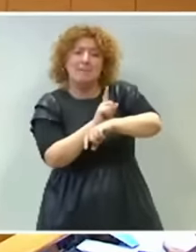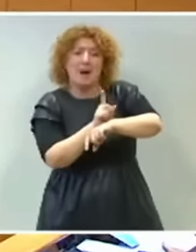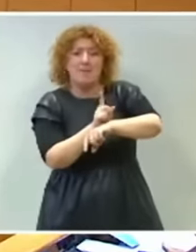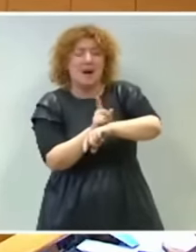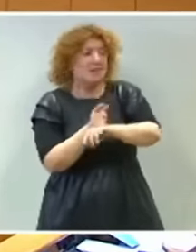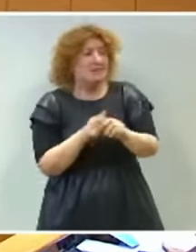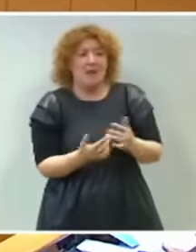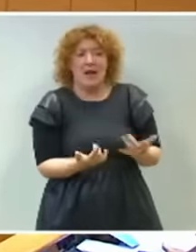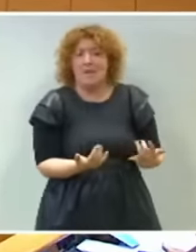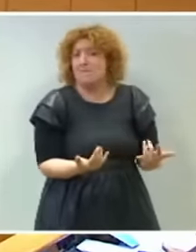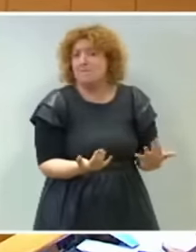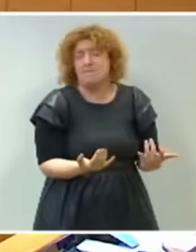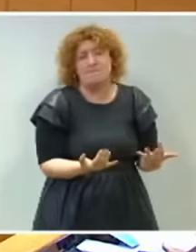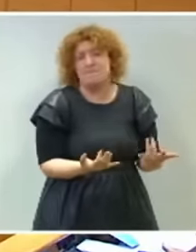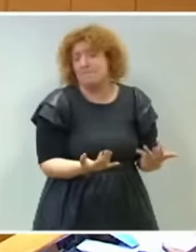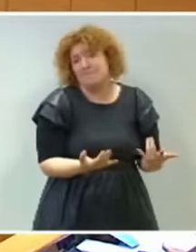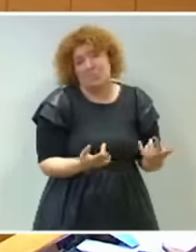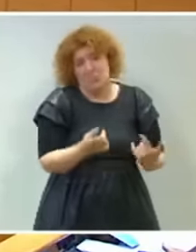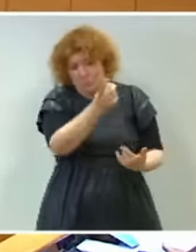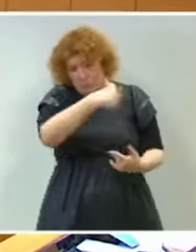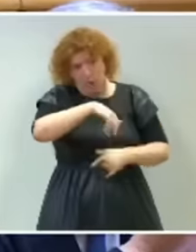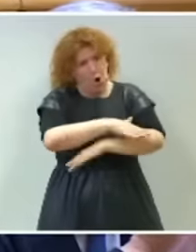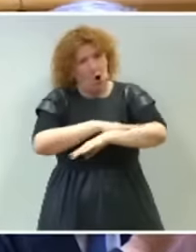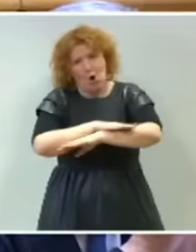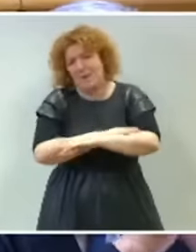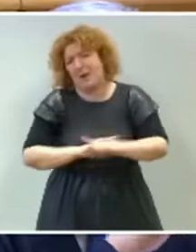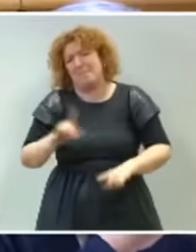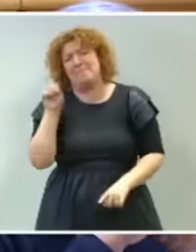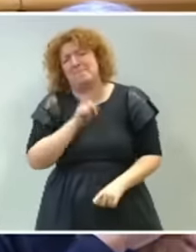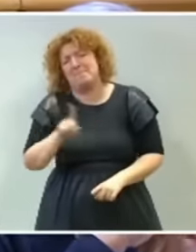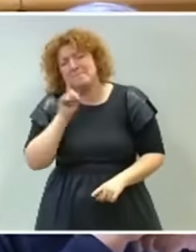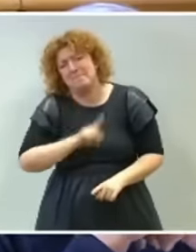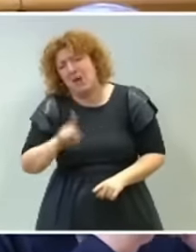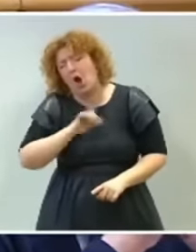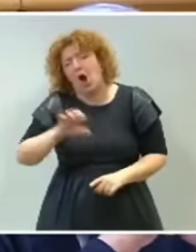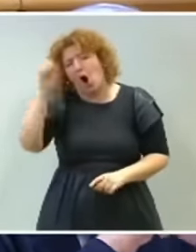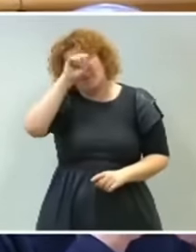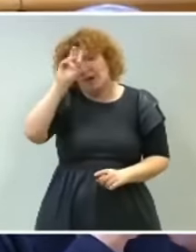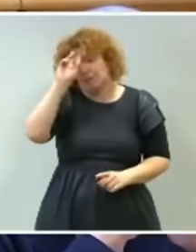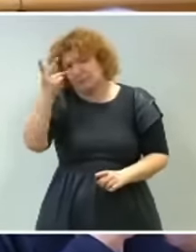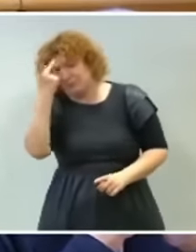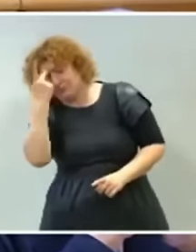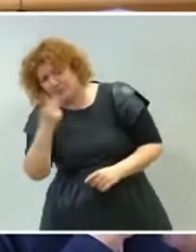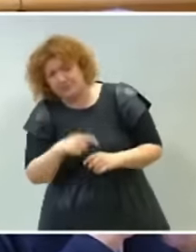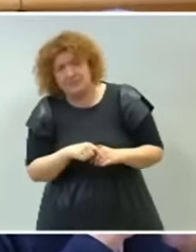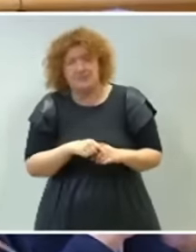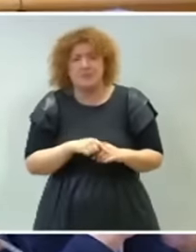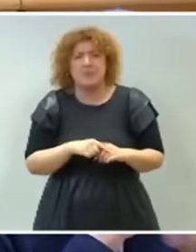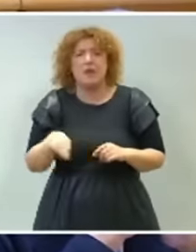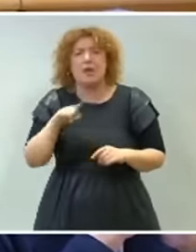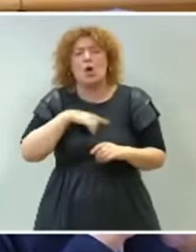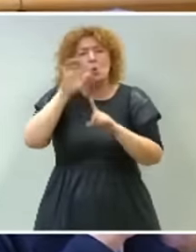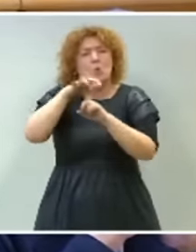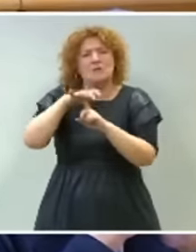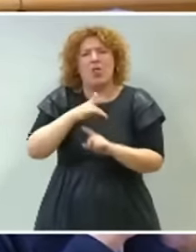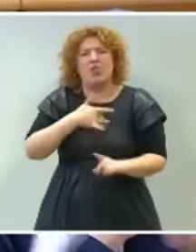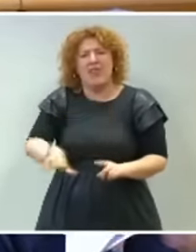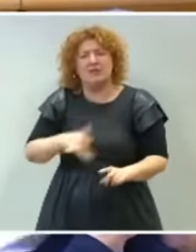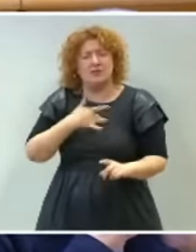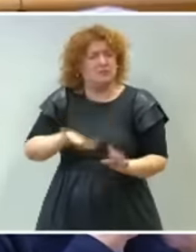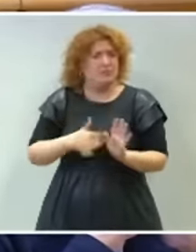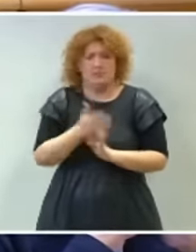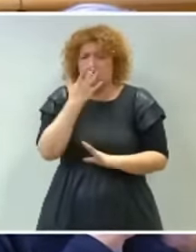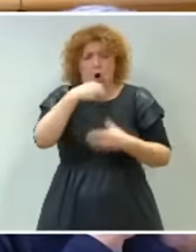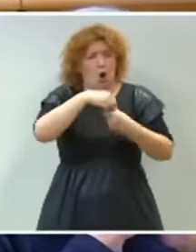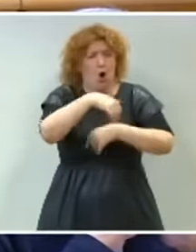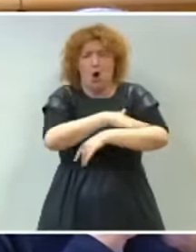Aplíquenselo, porque este es el Gobierno de la mentira, del cambio de opinión, de las sesiones ante Puigdemont. Es el Gobierno más